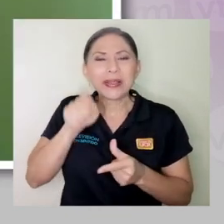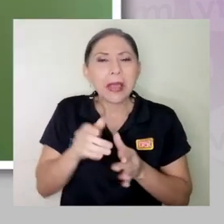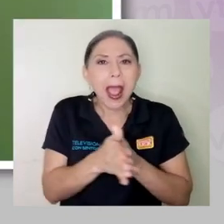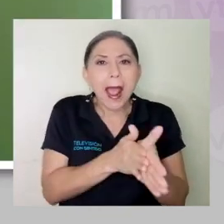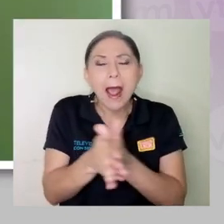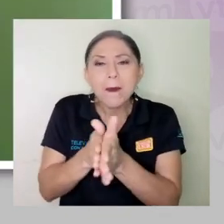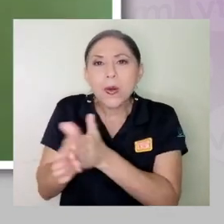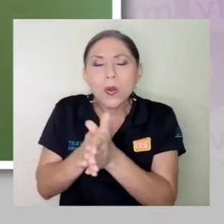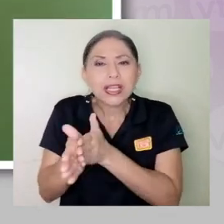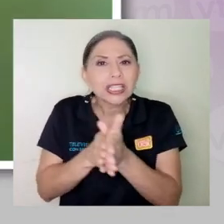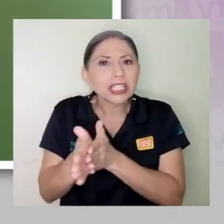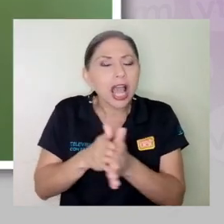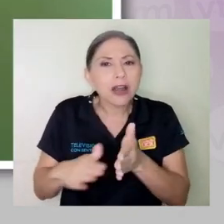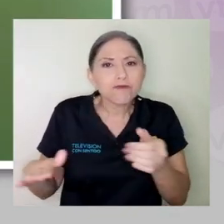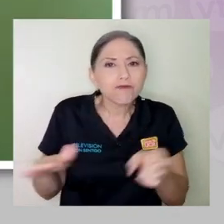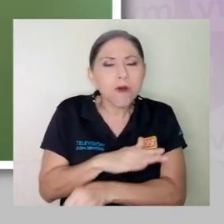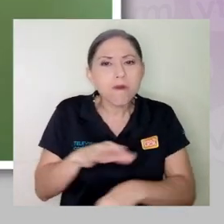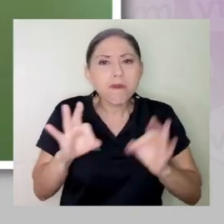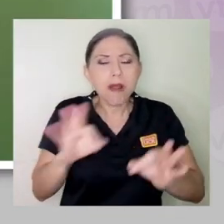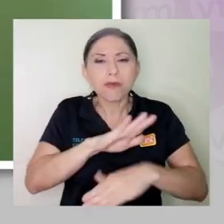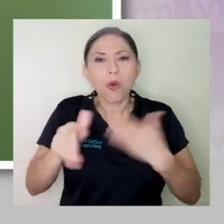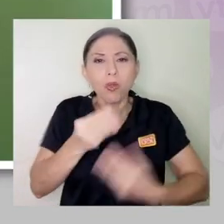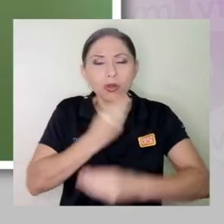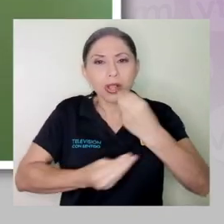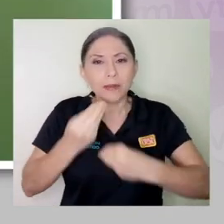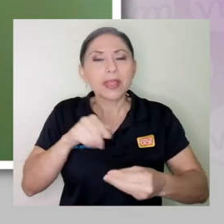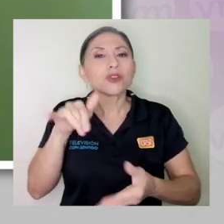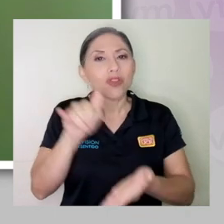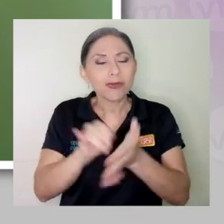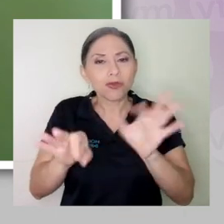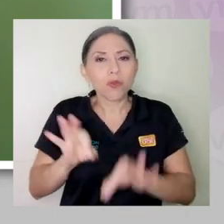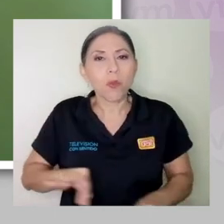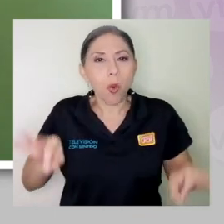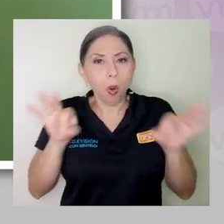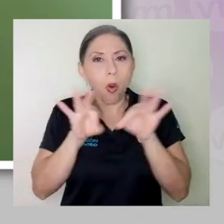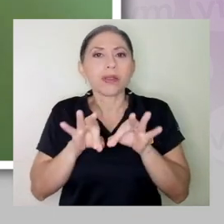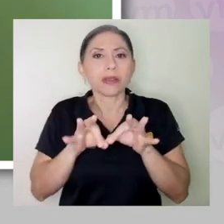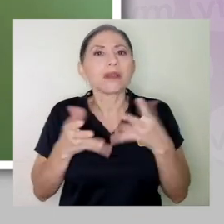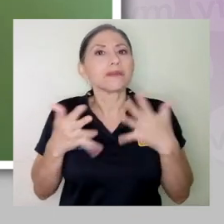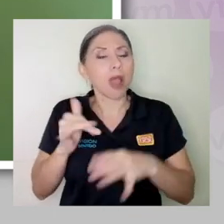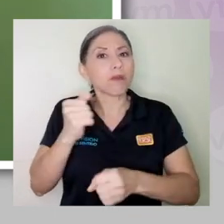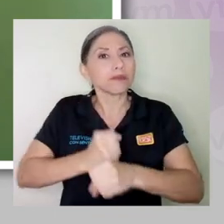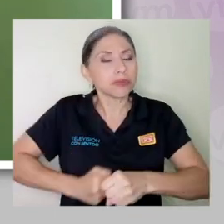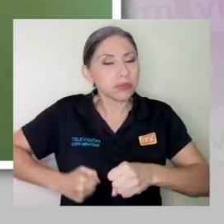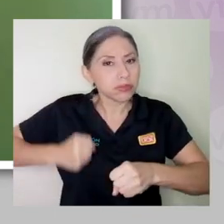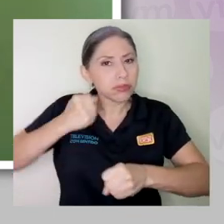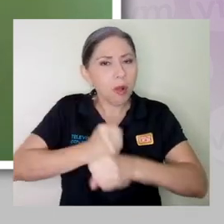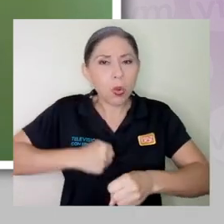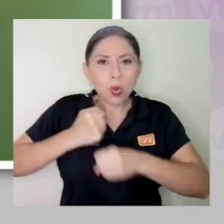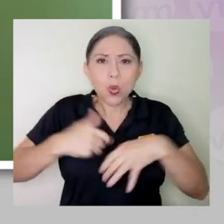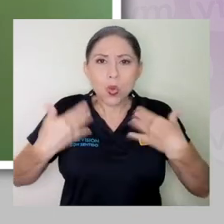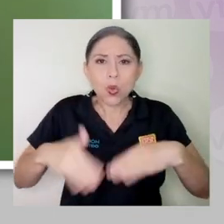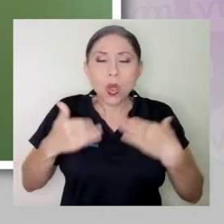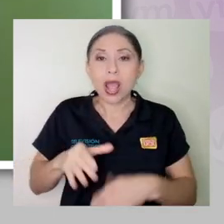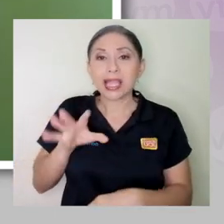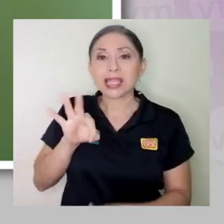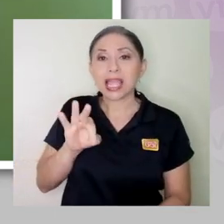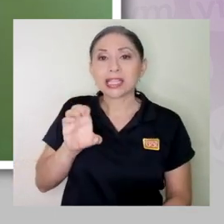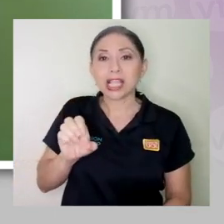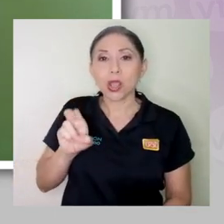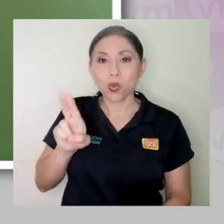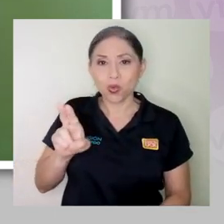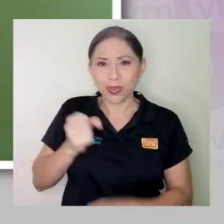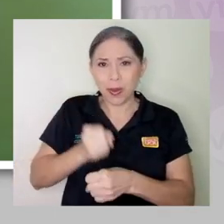aprovechar al máximo todos los alimentos eso también es importante en eso si se está haciendo un gran trabajo